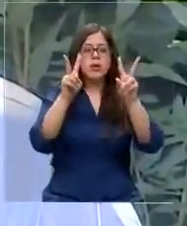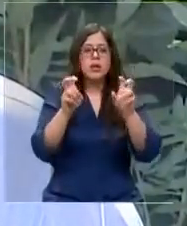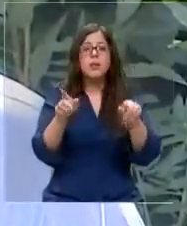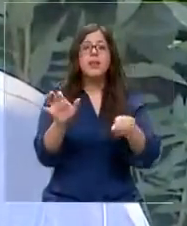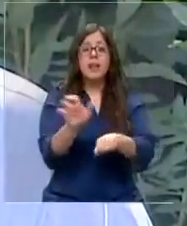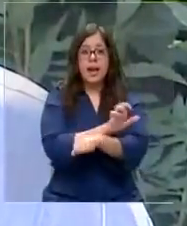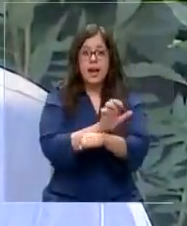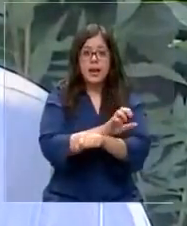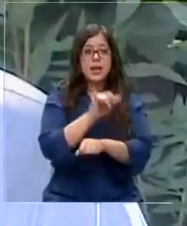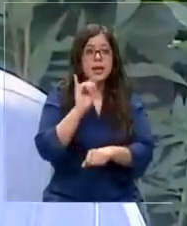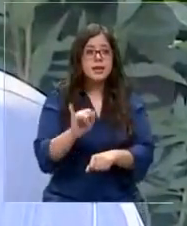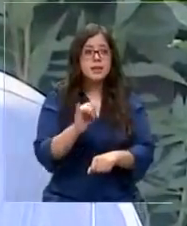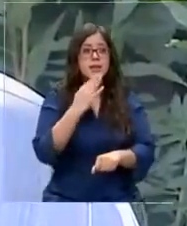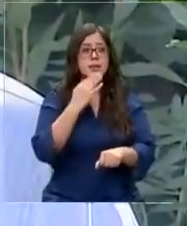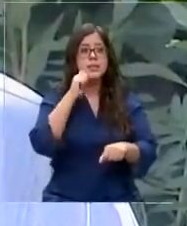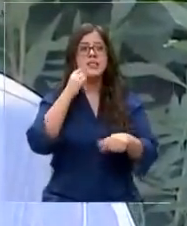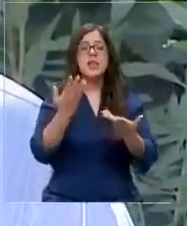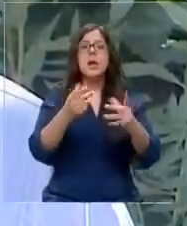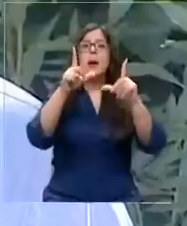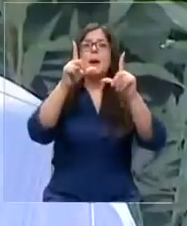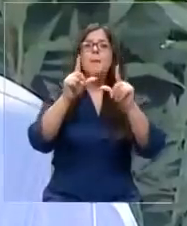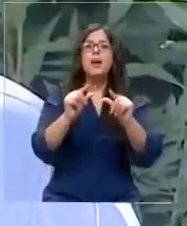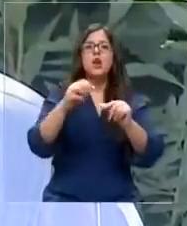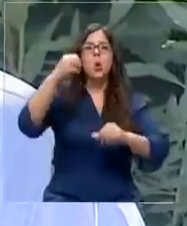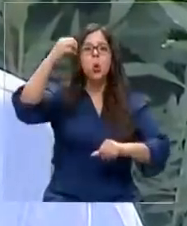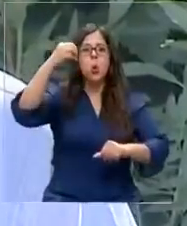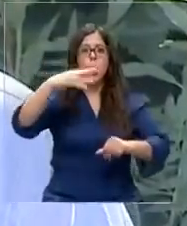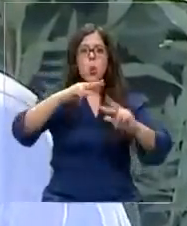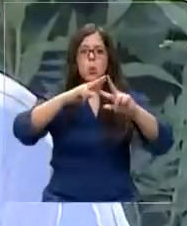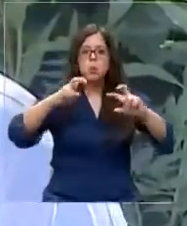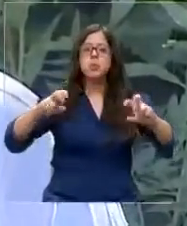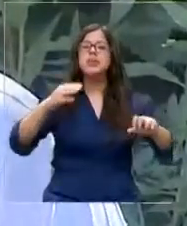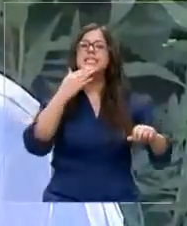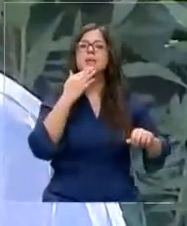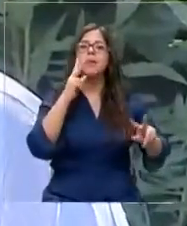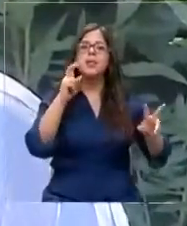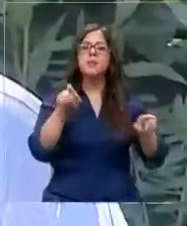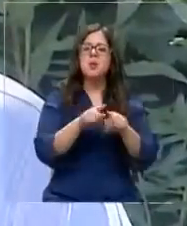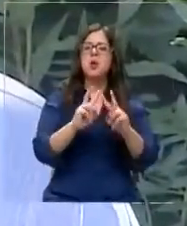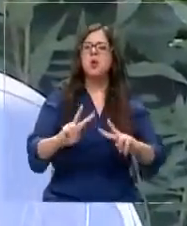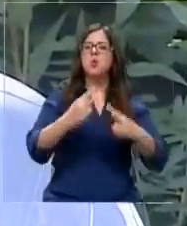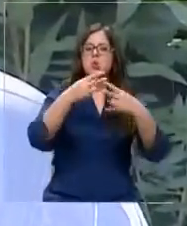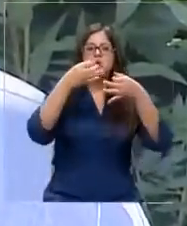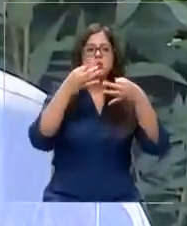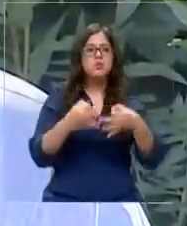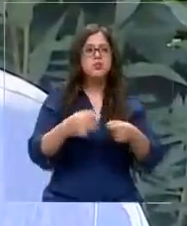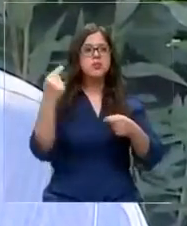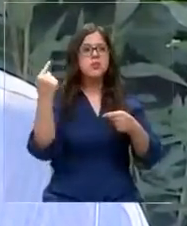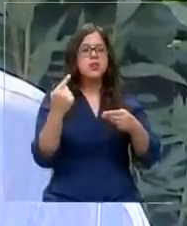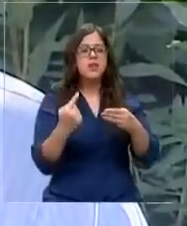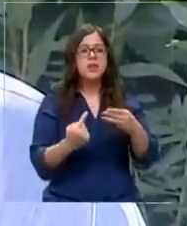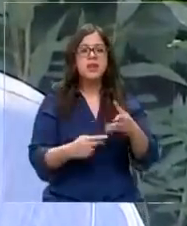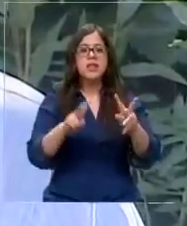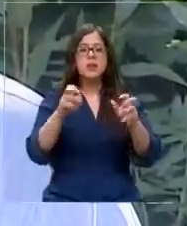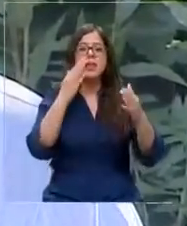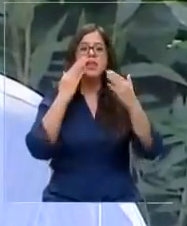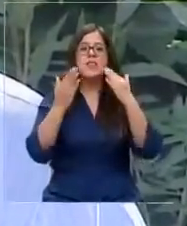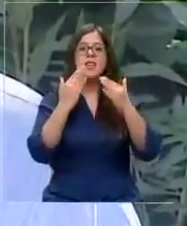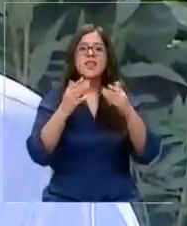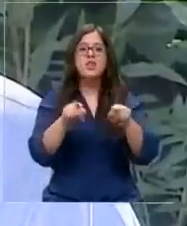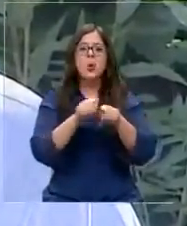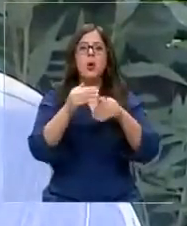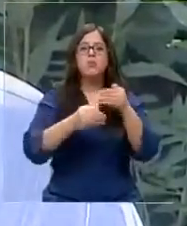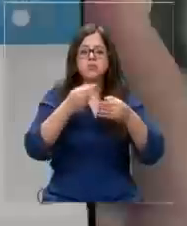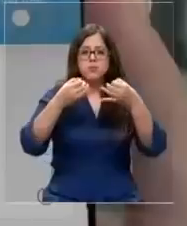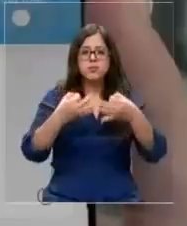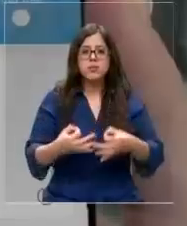energético, consumen menor corriente y también beneficios de arquitectura y beneficios muchas veces de instalación